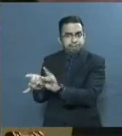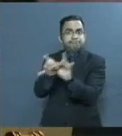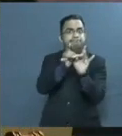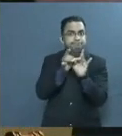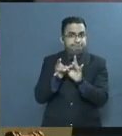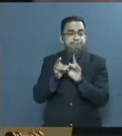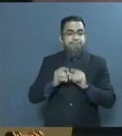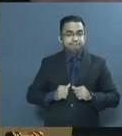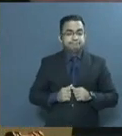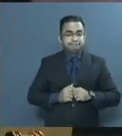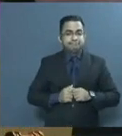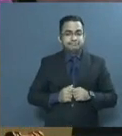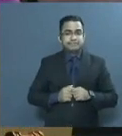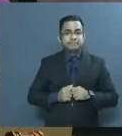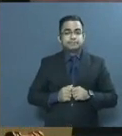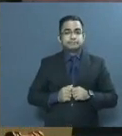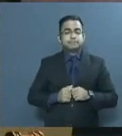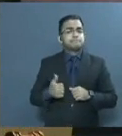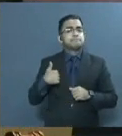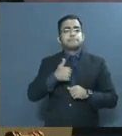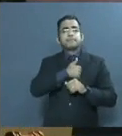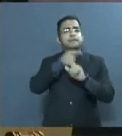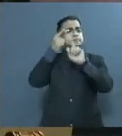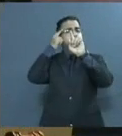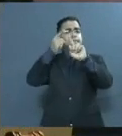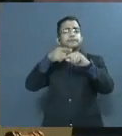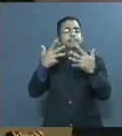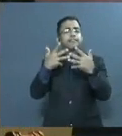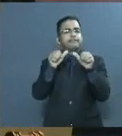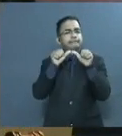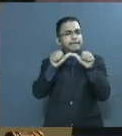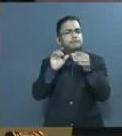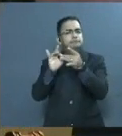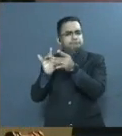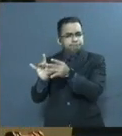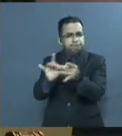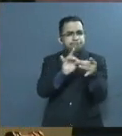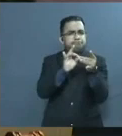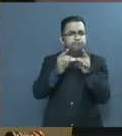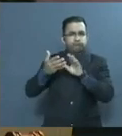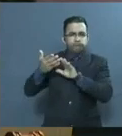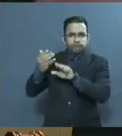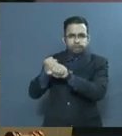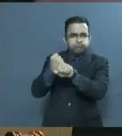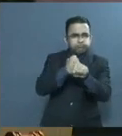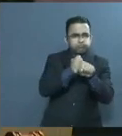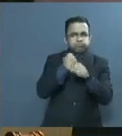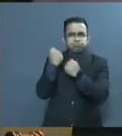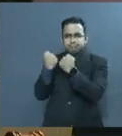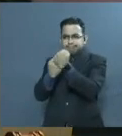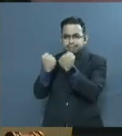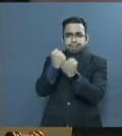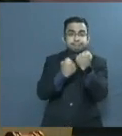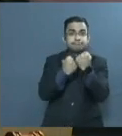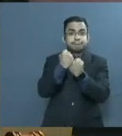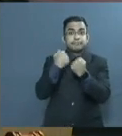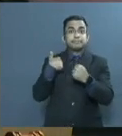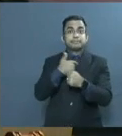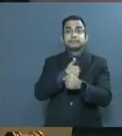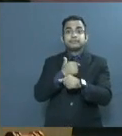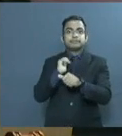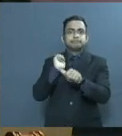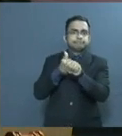Con el objetivo de preservar la unidad jurisprudencial, hemos actualizado los boletines